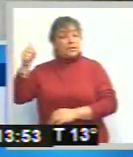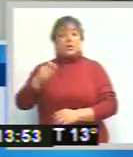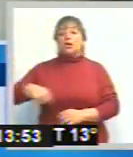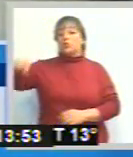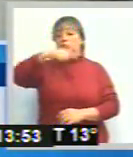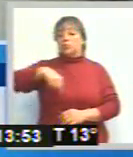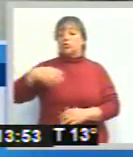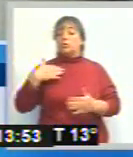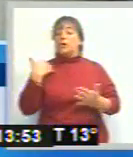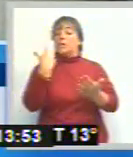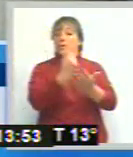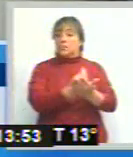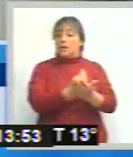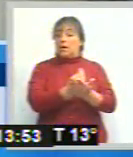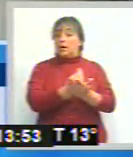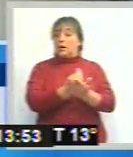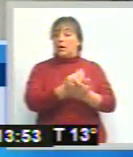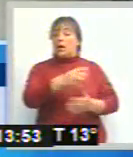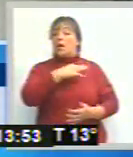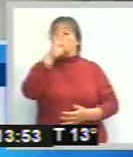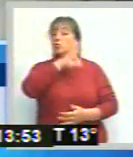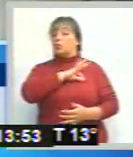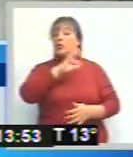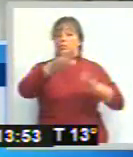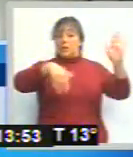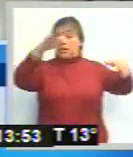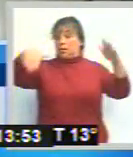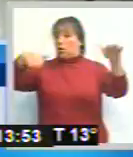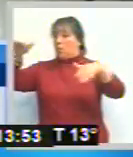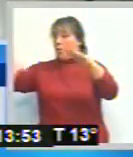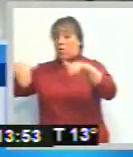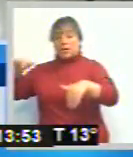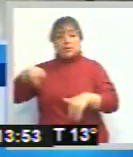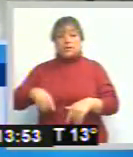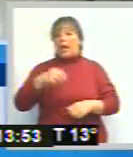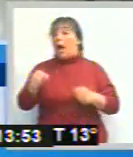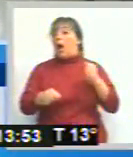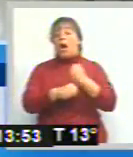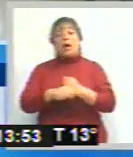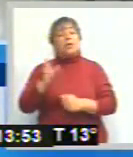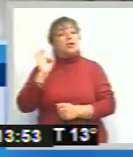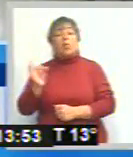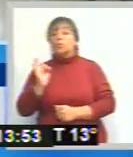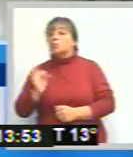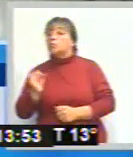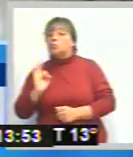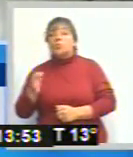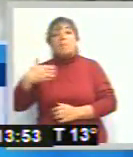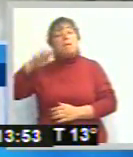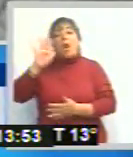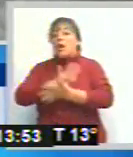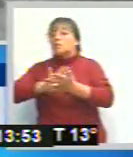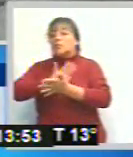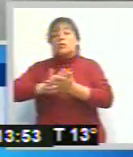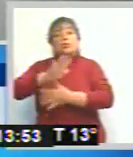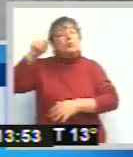participación en la paritaria, que se llame ya paritaria porque espera hasta el medio octubre, más la situación que estamos viviendo